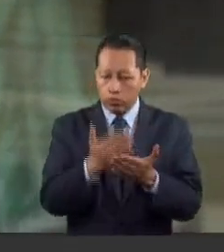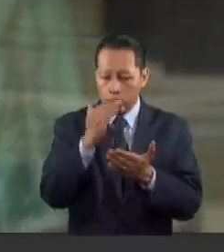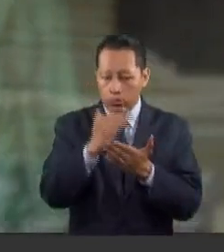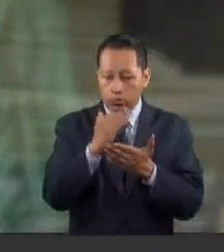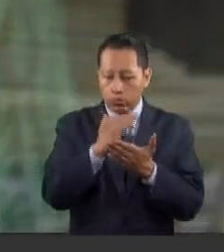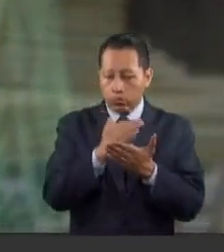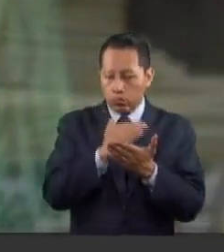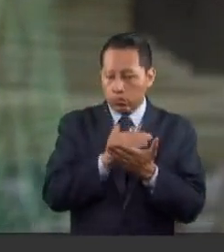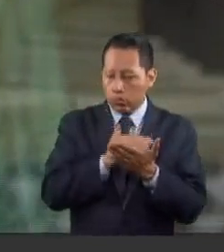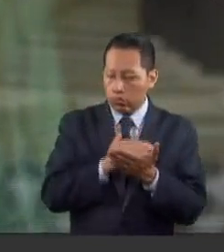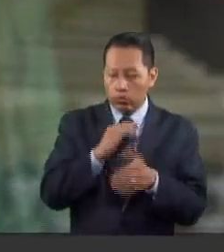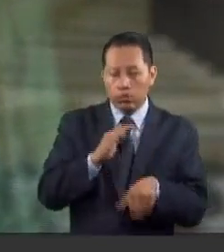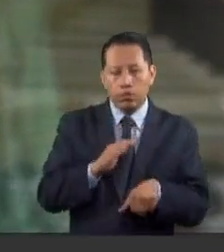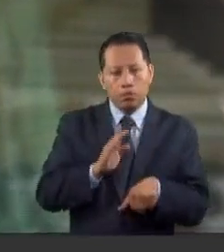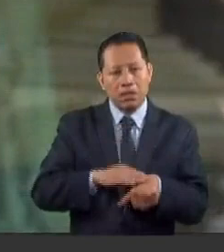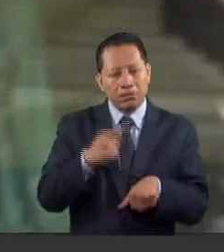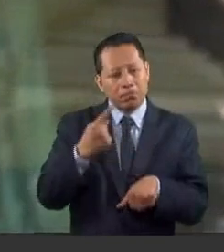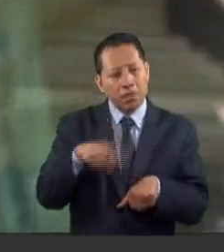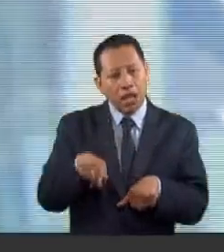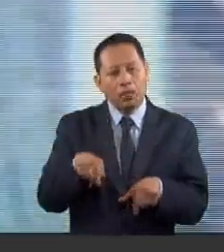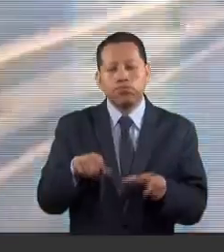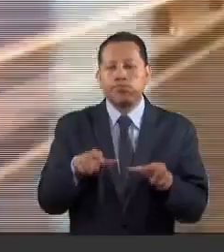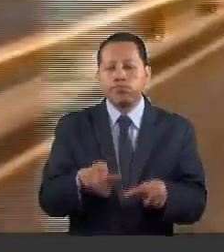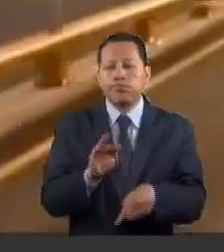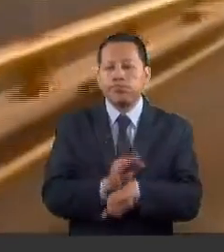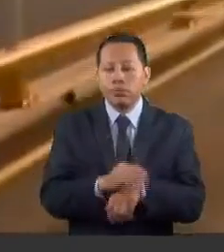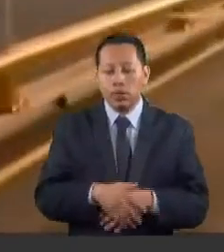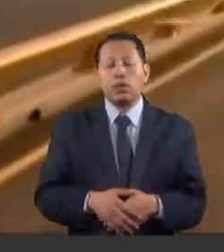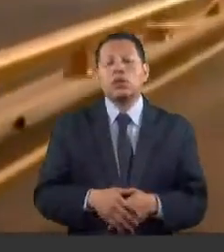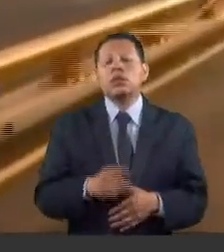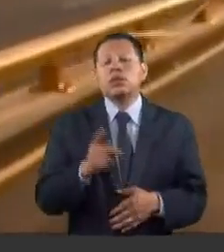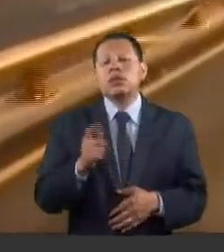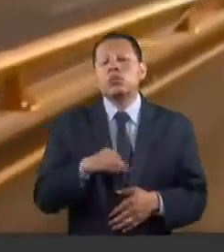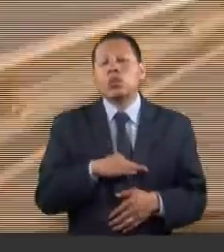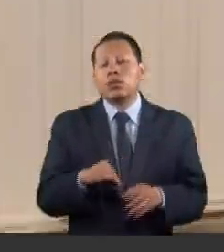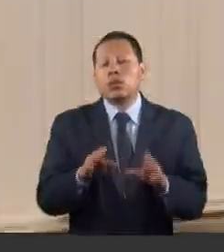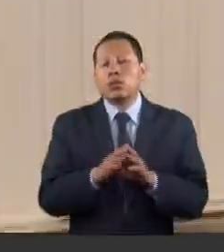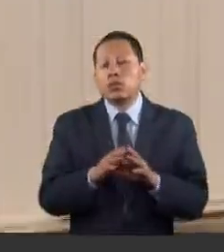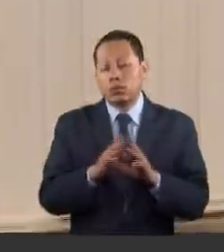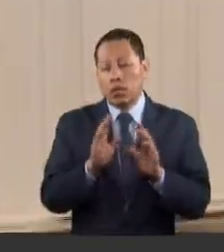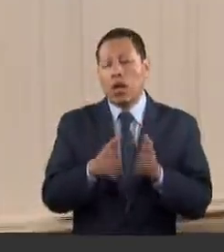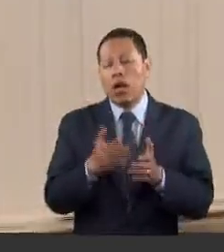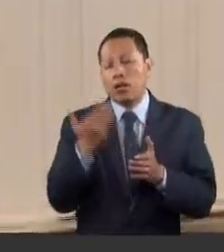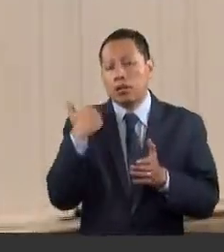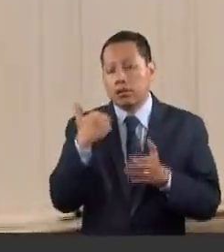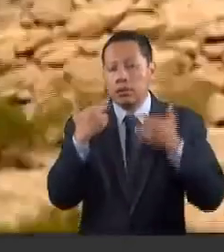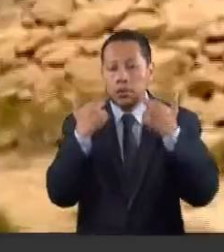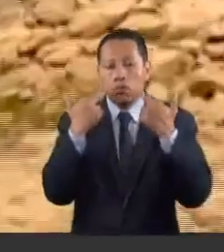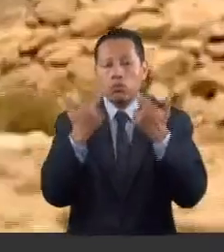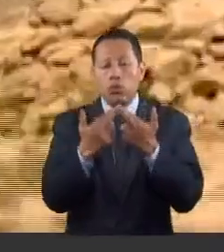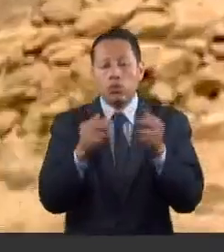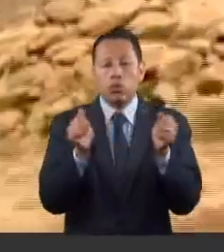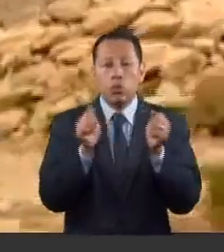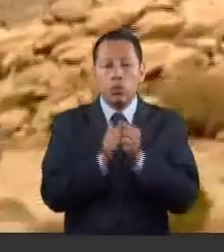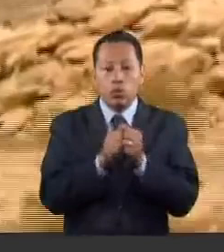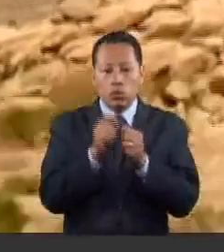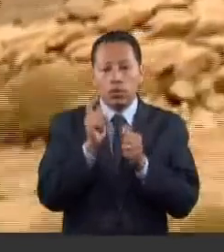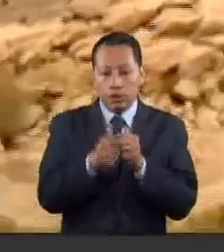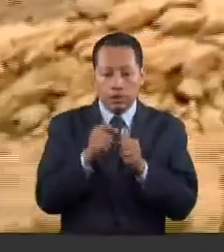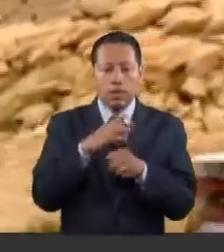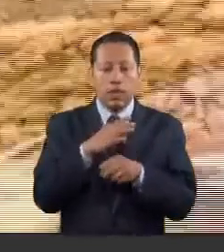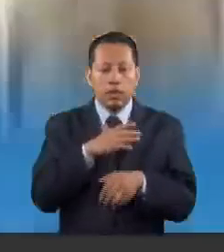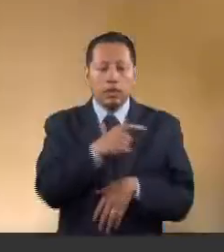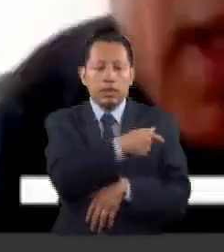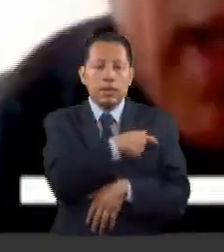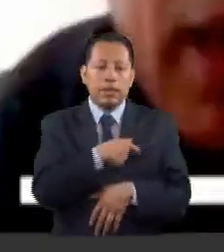todo en la seguridad de la misma. Hemos tenido reuniones con la comandancia de la